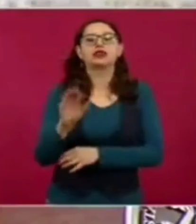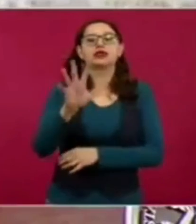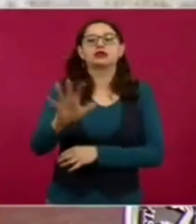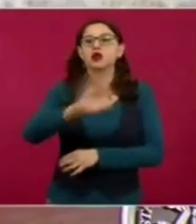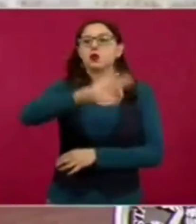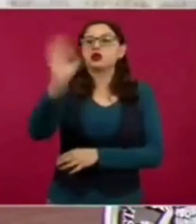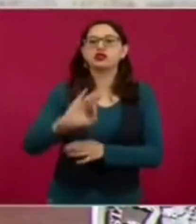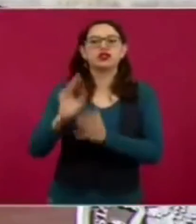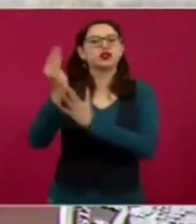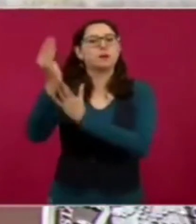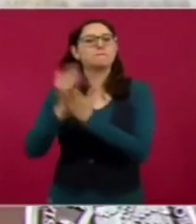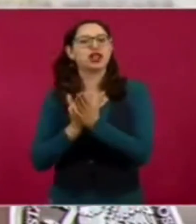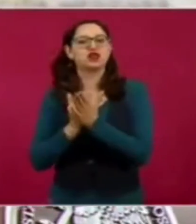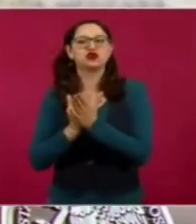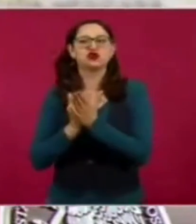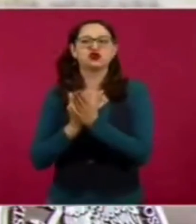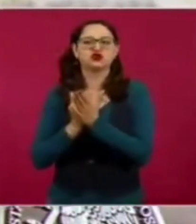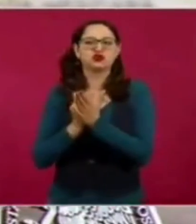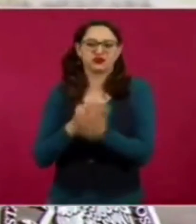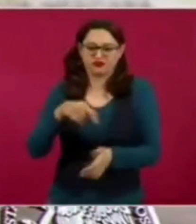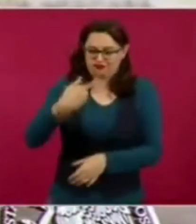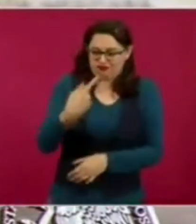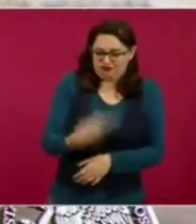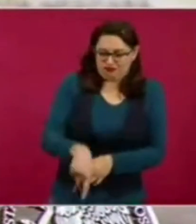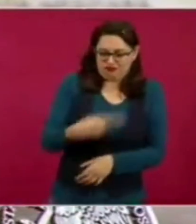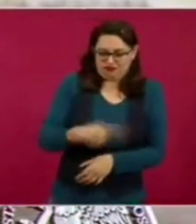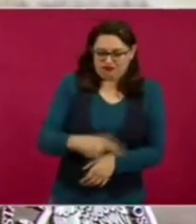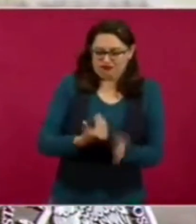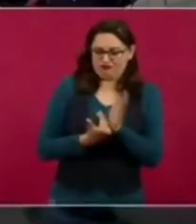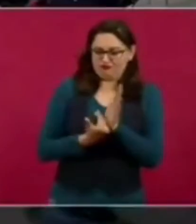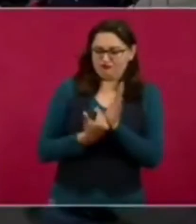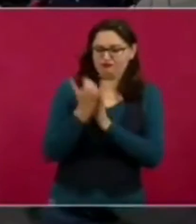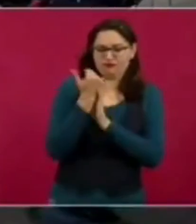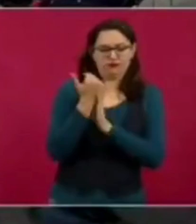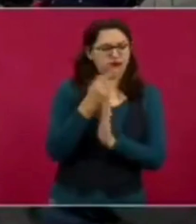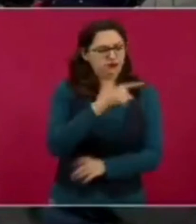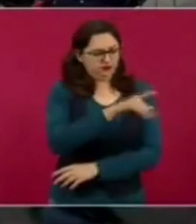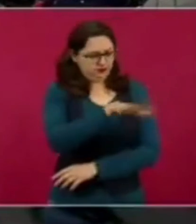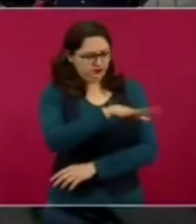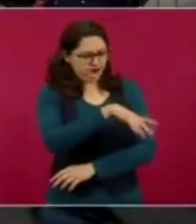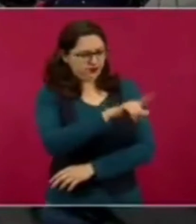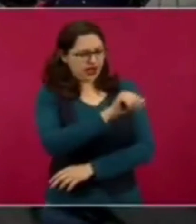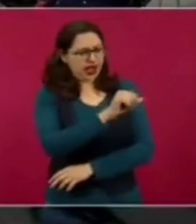nos envía un informe de…